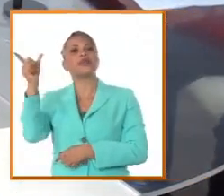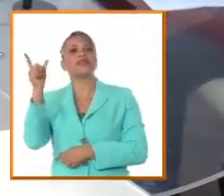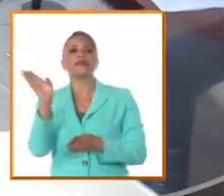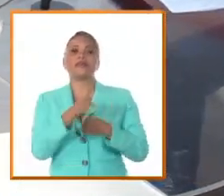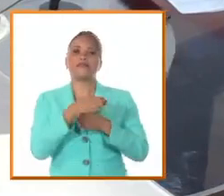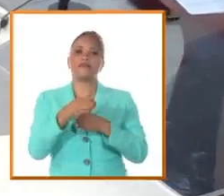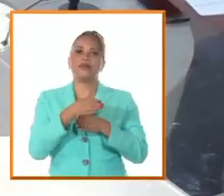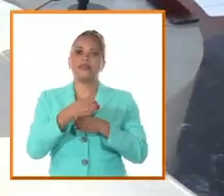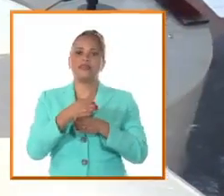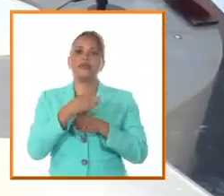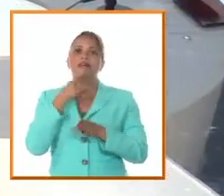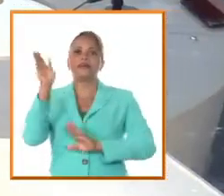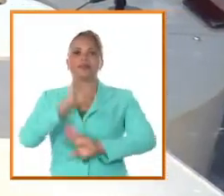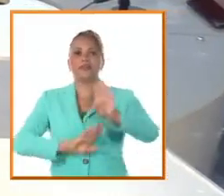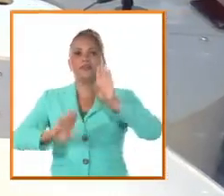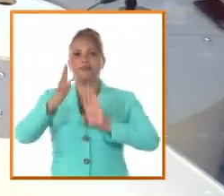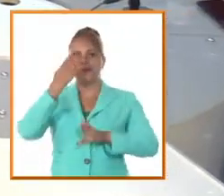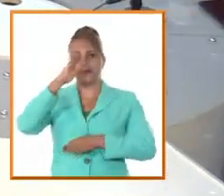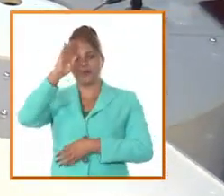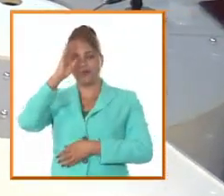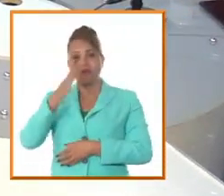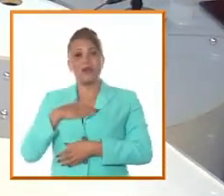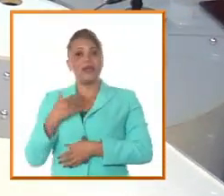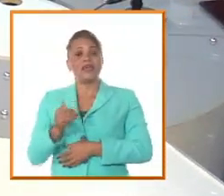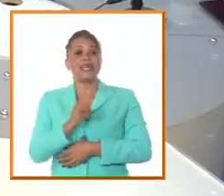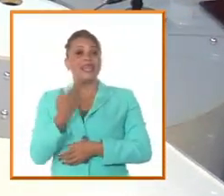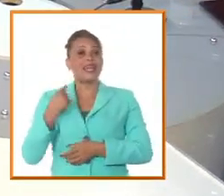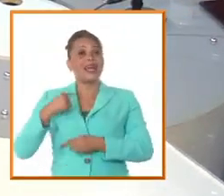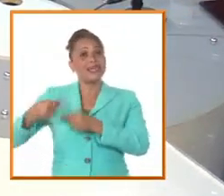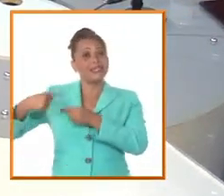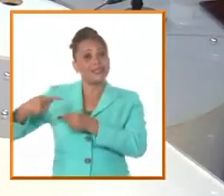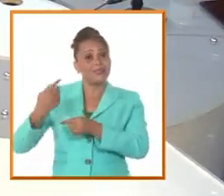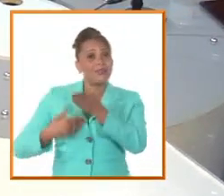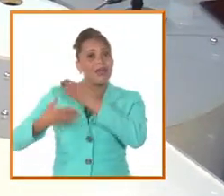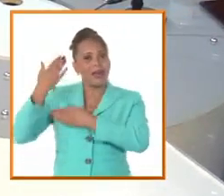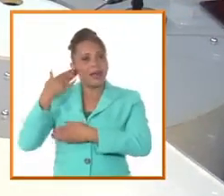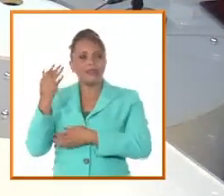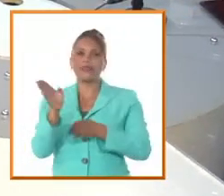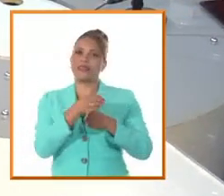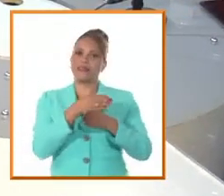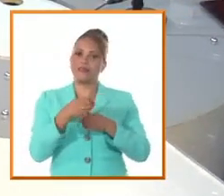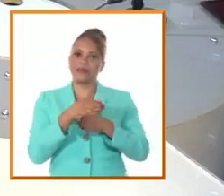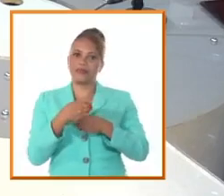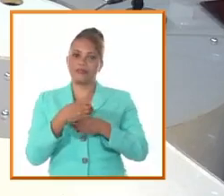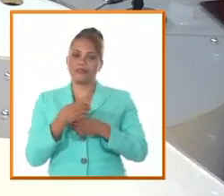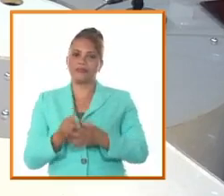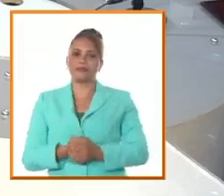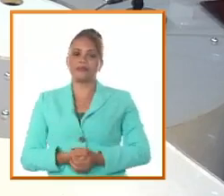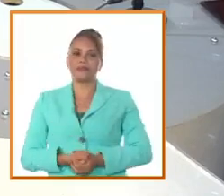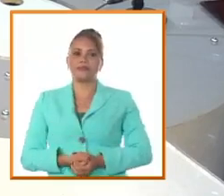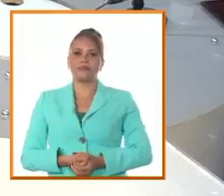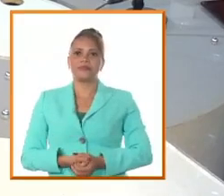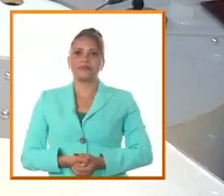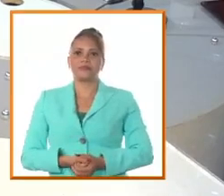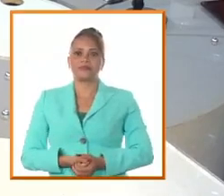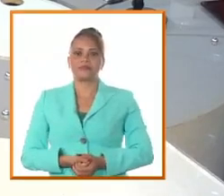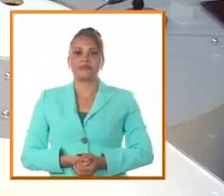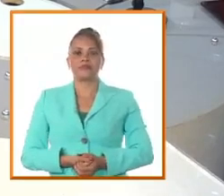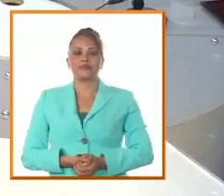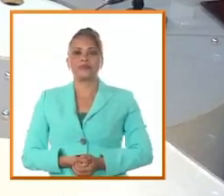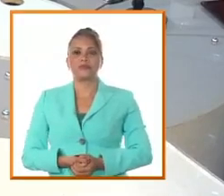distinta de la que habían tenido las generaciones anteriores por las coyunturas que se habían dado